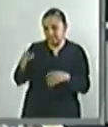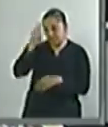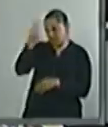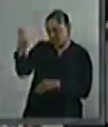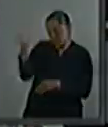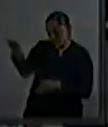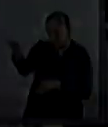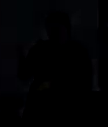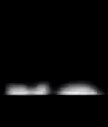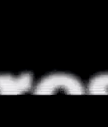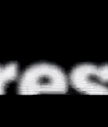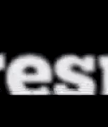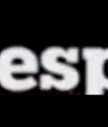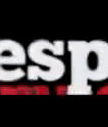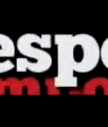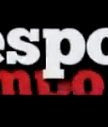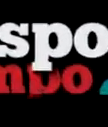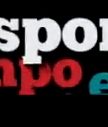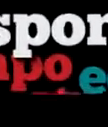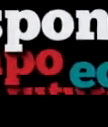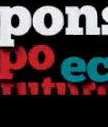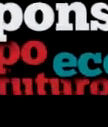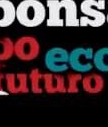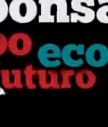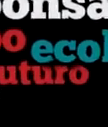Gracias. Gracias.